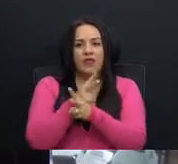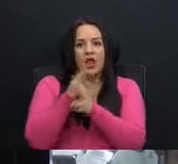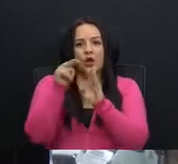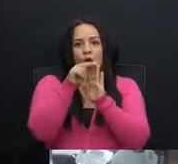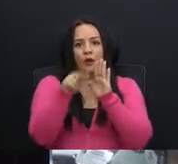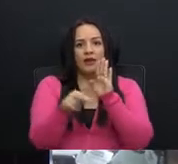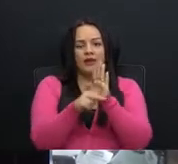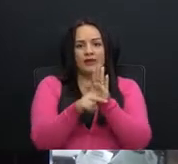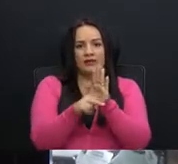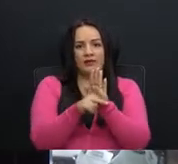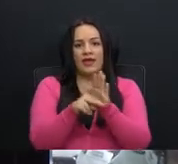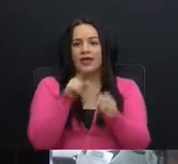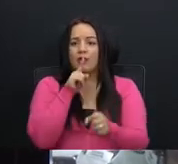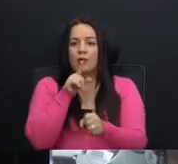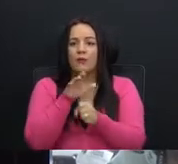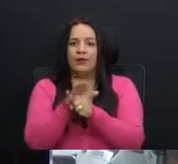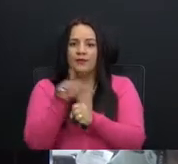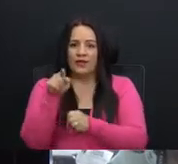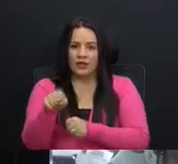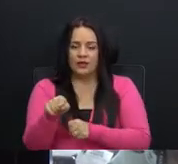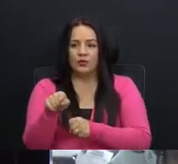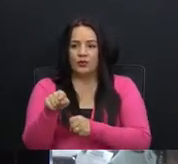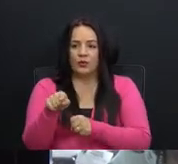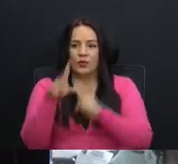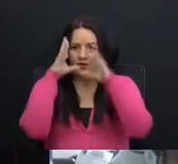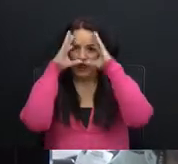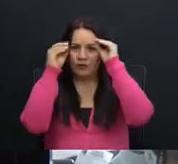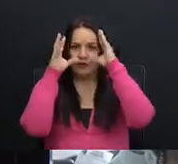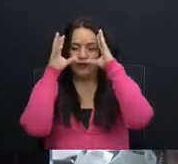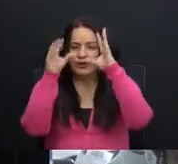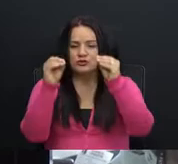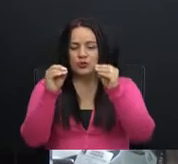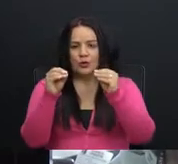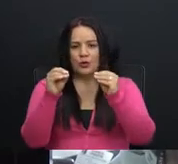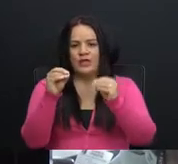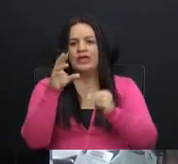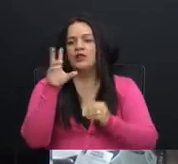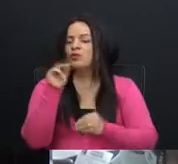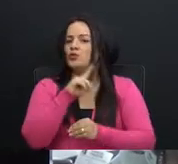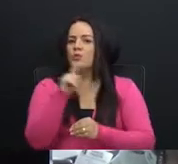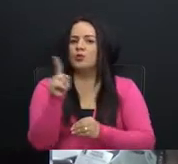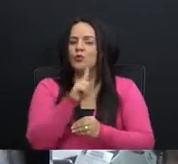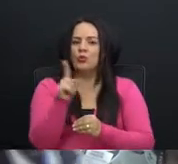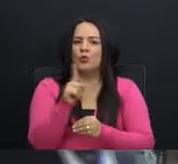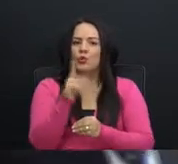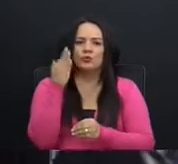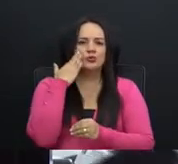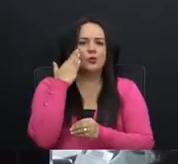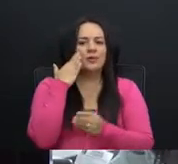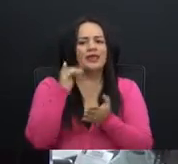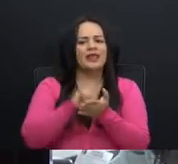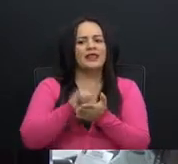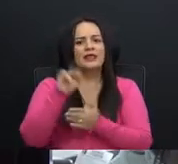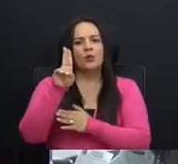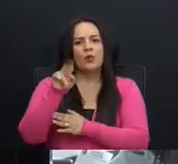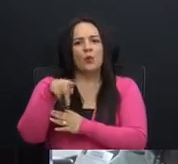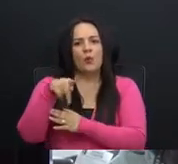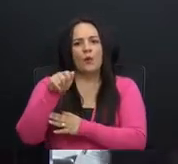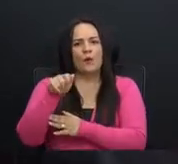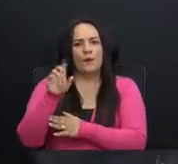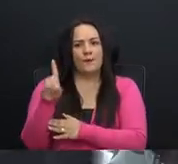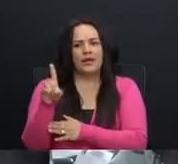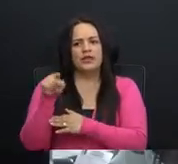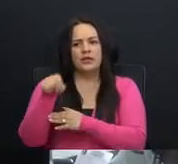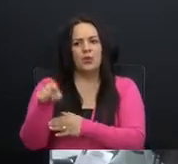no fuera notificada de la existencia de la UPAT y de lo que ahí se venía haciendo? ¿Qué clase de fiscalización